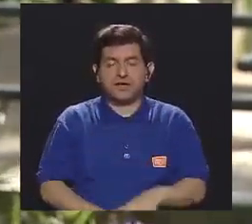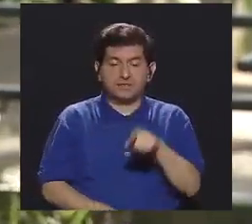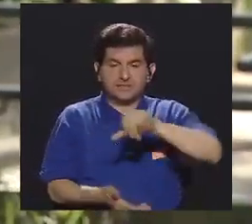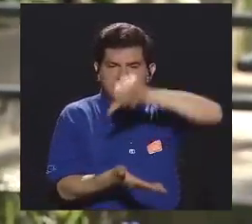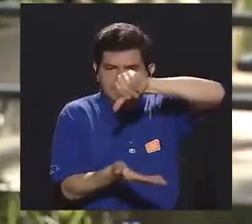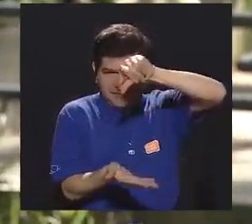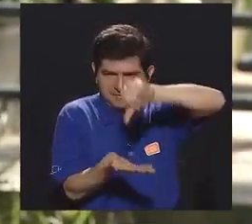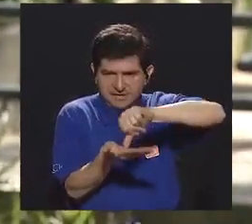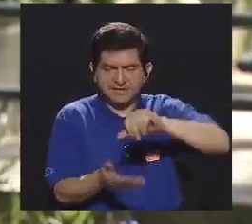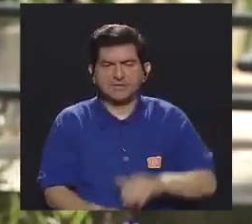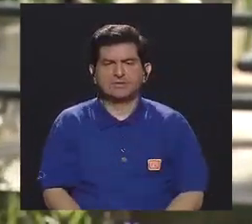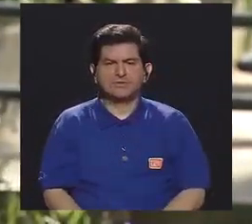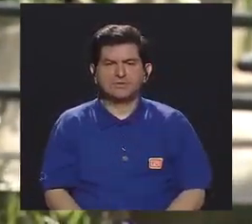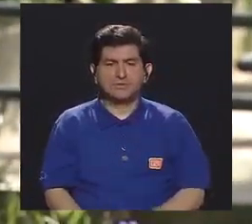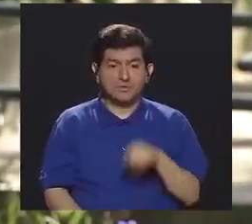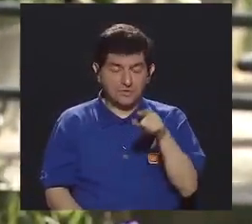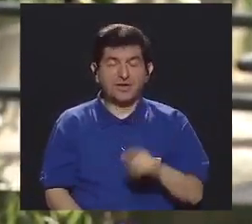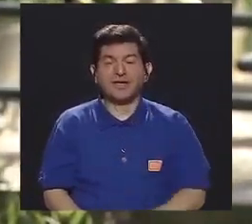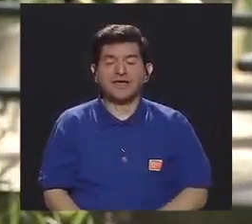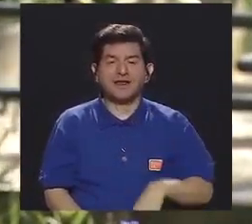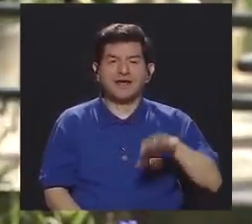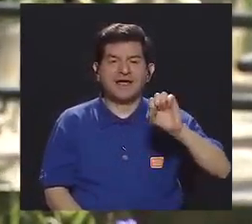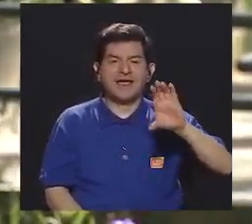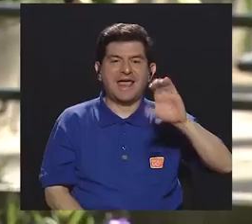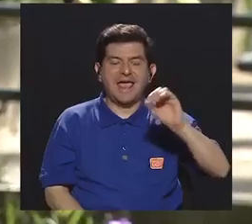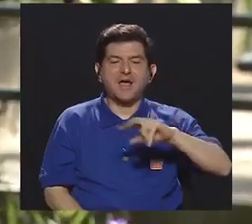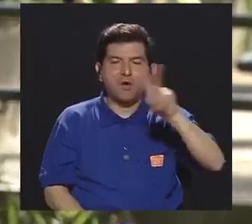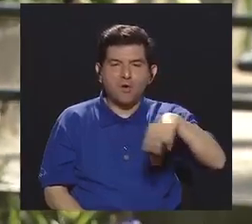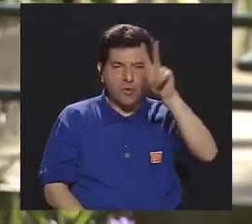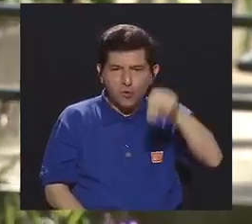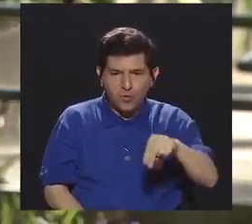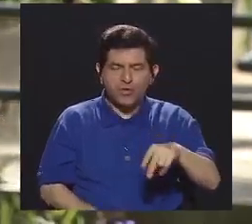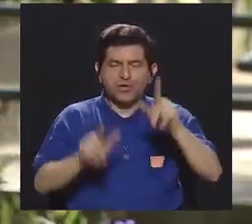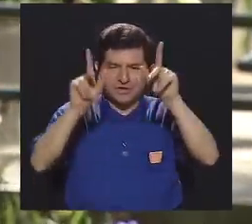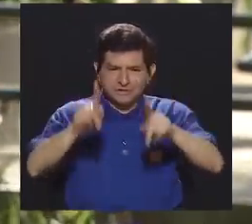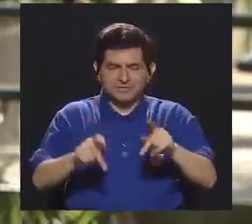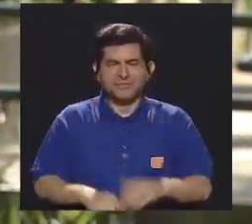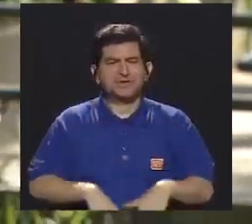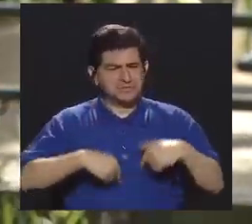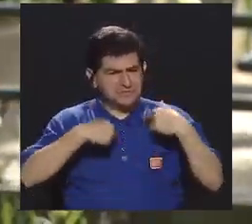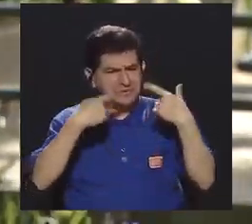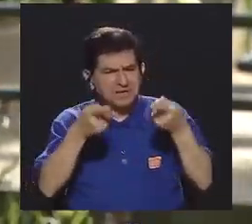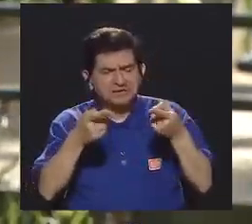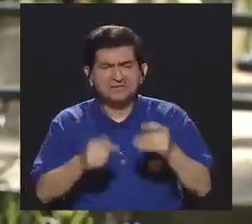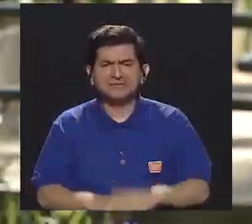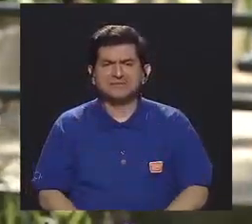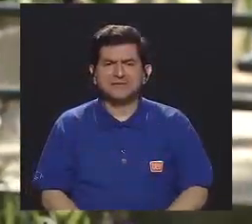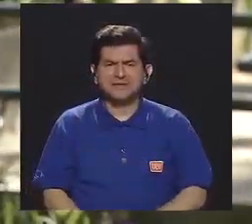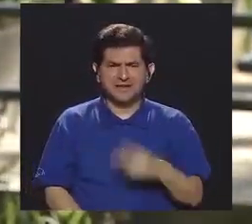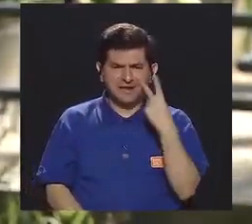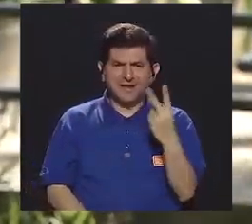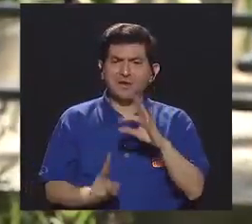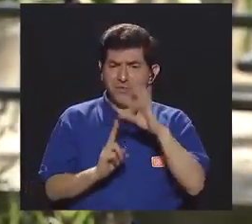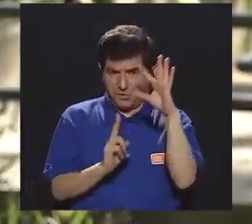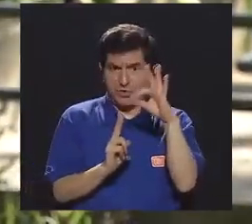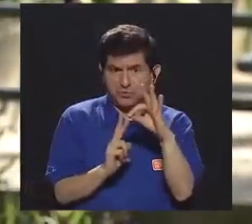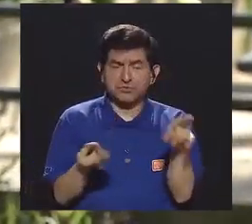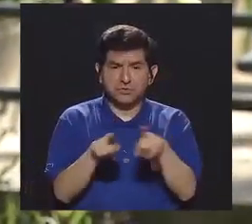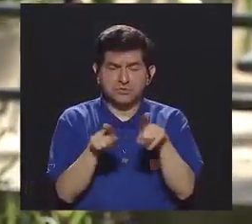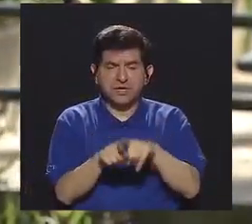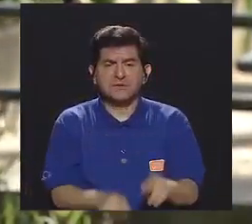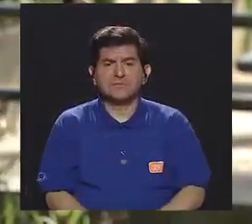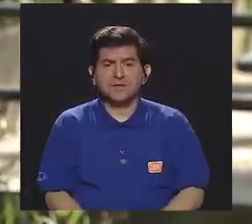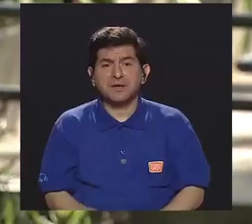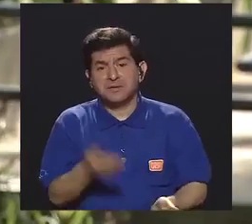al centro, ¿verdad? Entonces se les daba ecocolones, por ejemplo, y entonces las personas iban y mucha gente lo tomaba como una